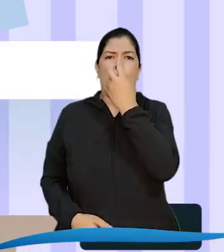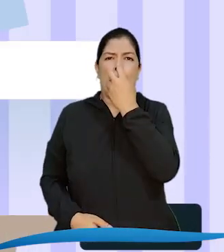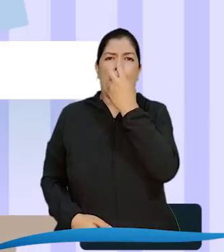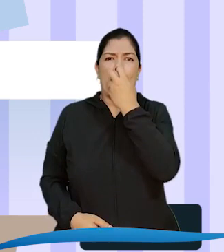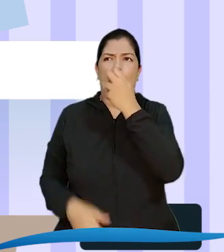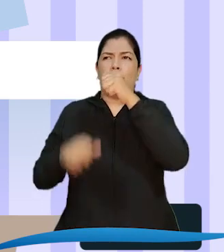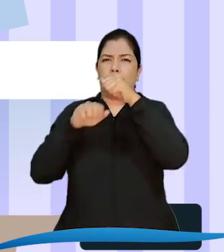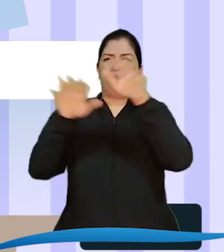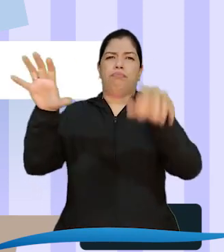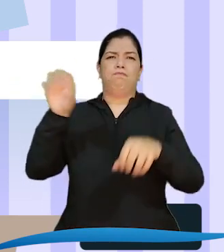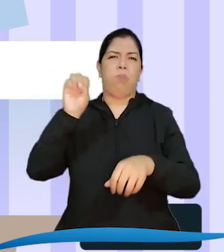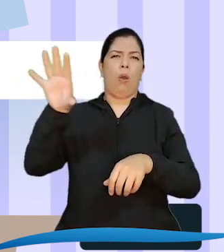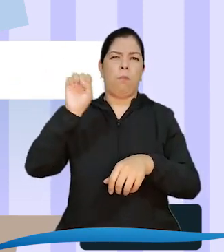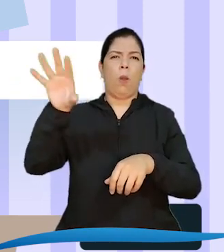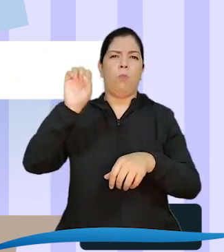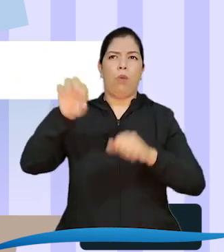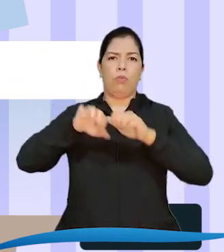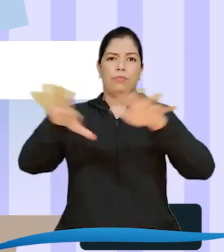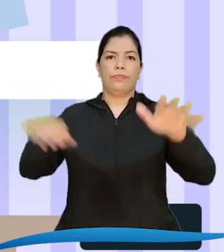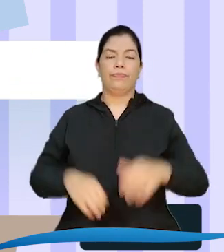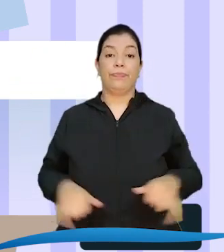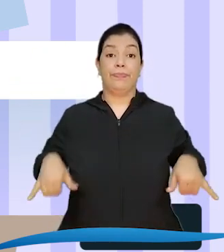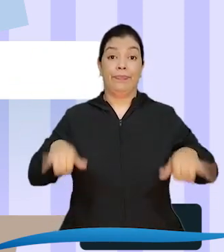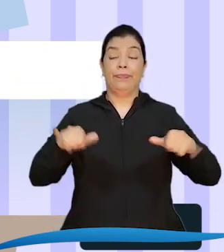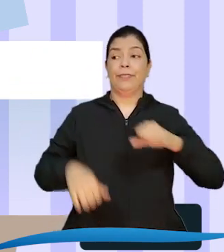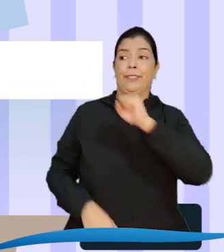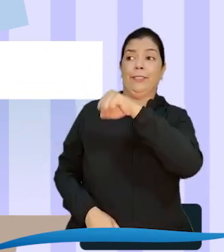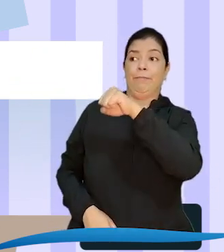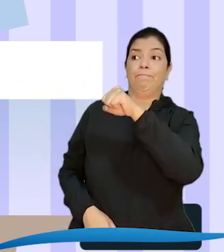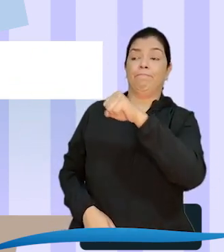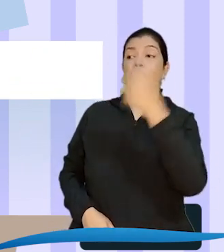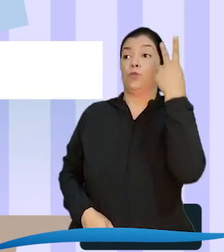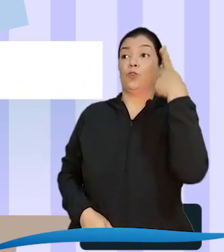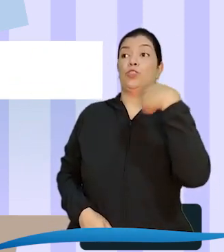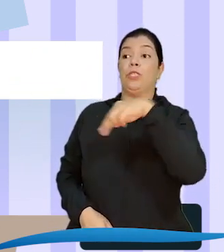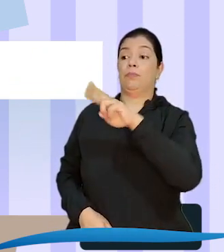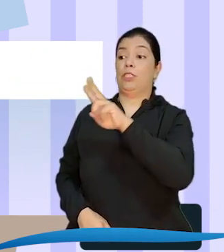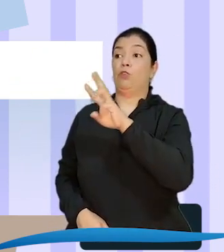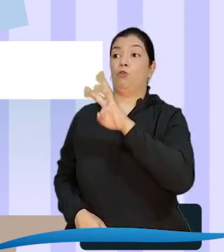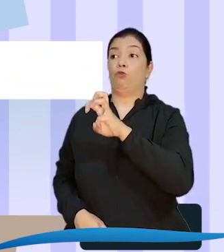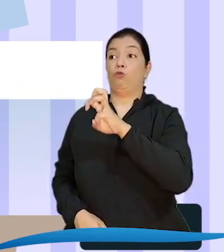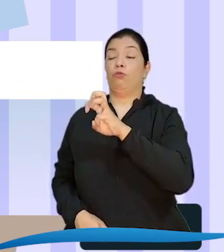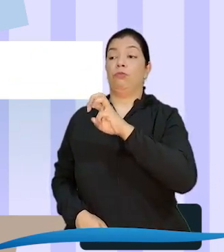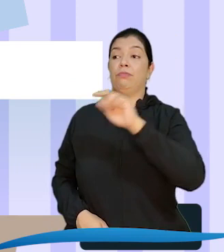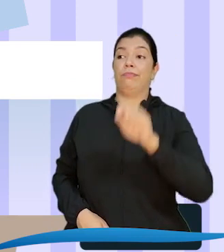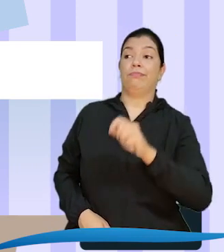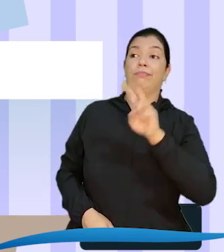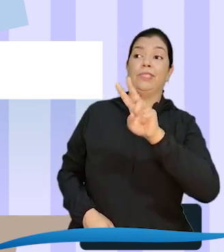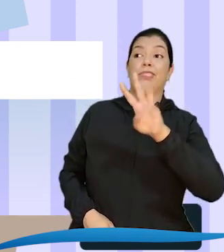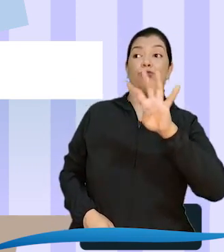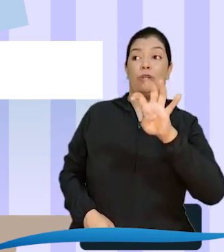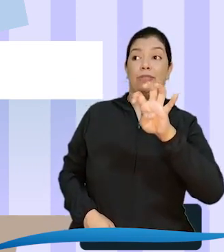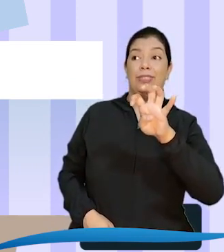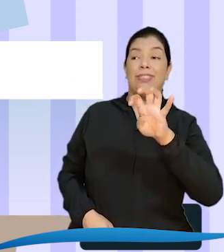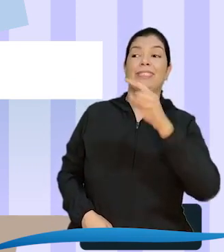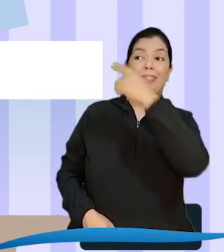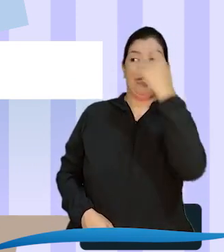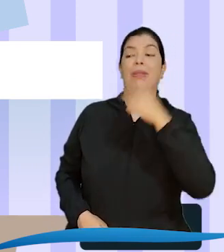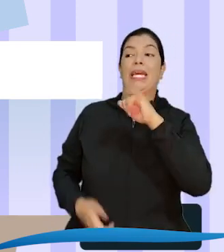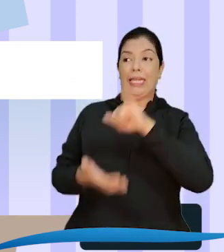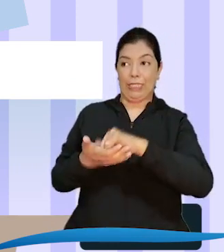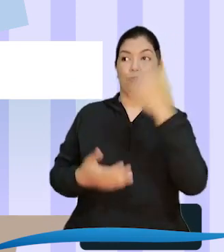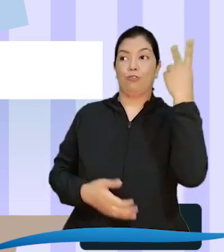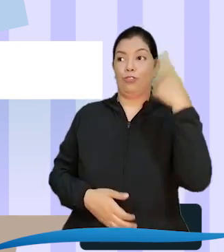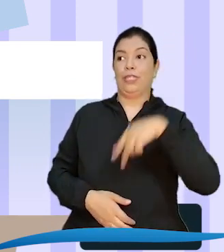para entre el 28 y el 29 de septiembre de 2022 Por lo que ustedes nos habían aclarado que debe darse el día que se realiza